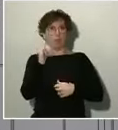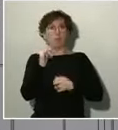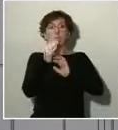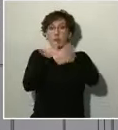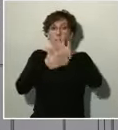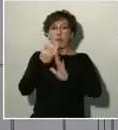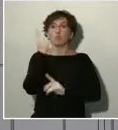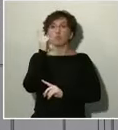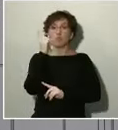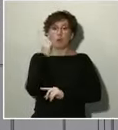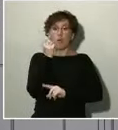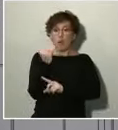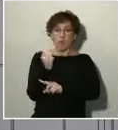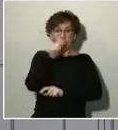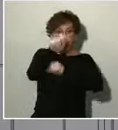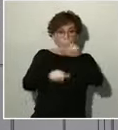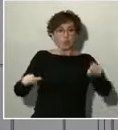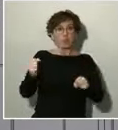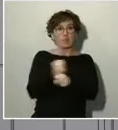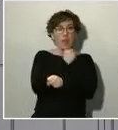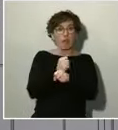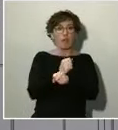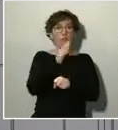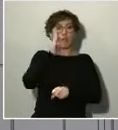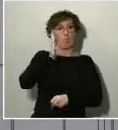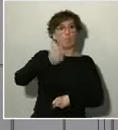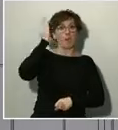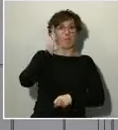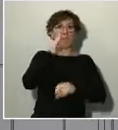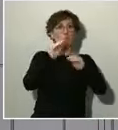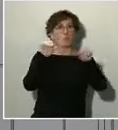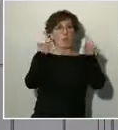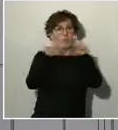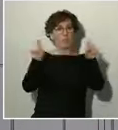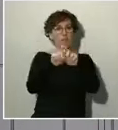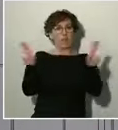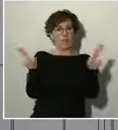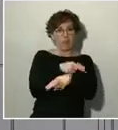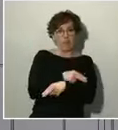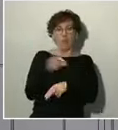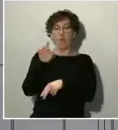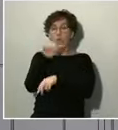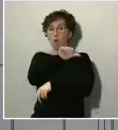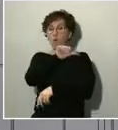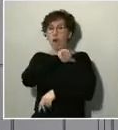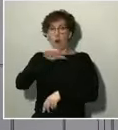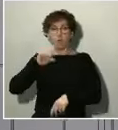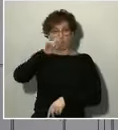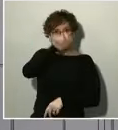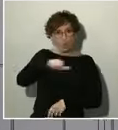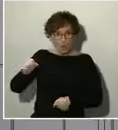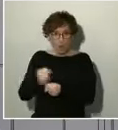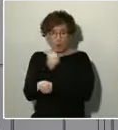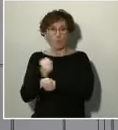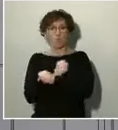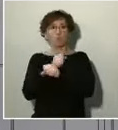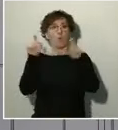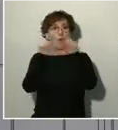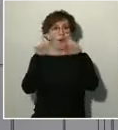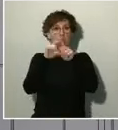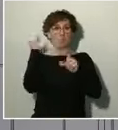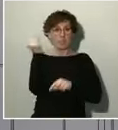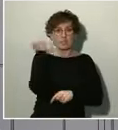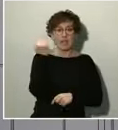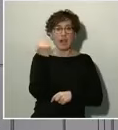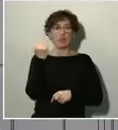consecuencia del cierre de sus empresas, temporal, o también a los empresarios o los autónomos, o también, lógicamente, a las familias o